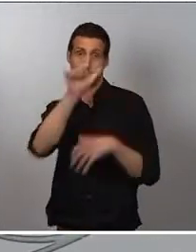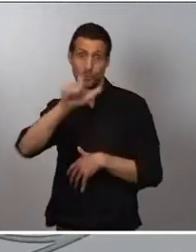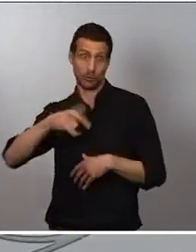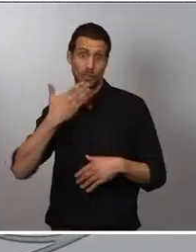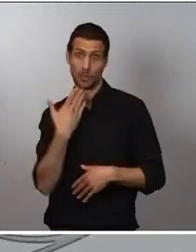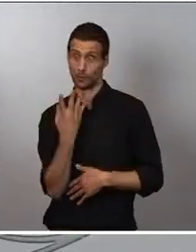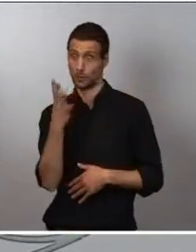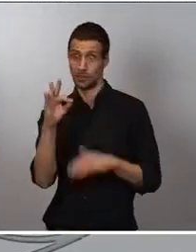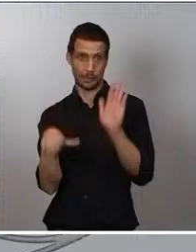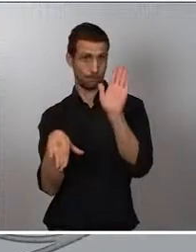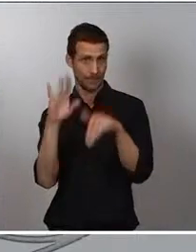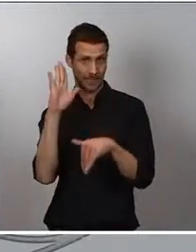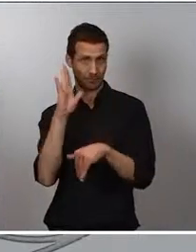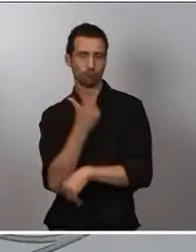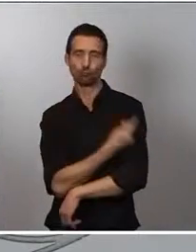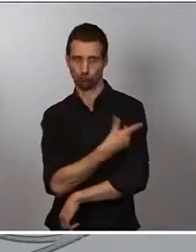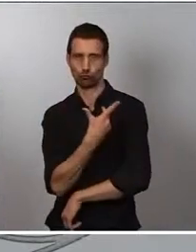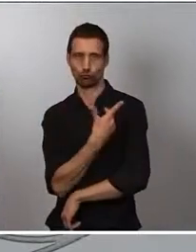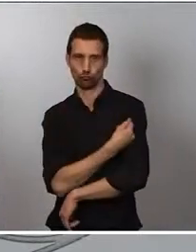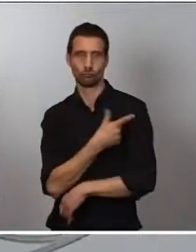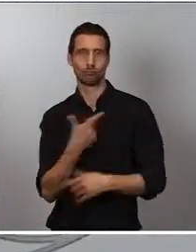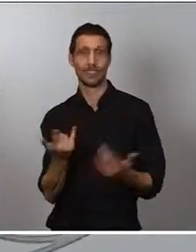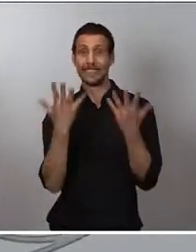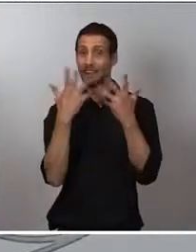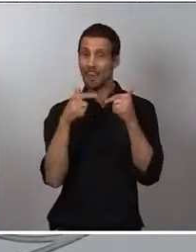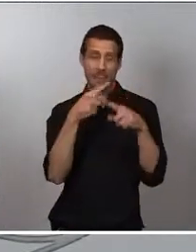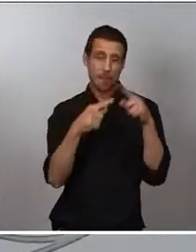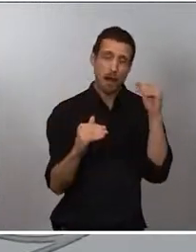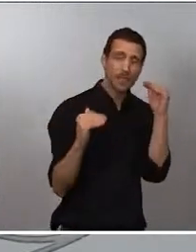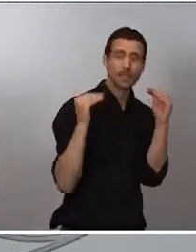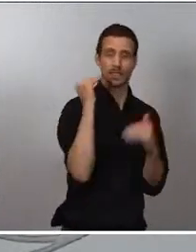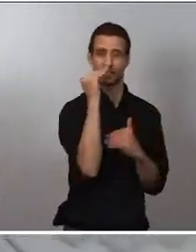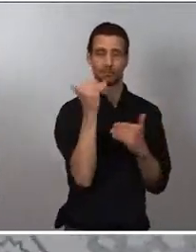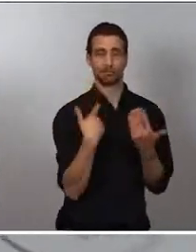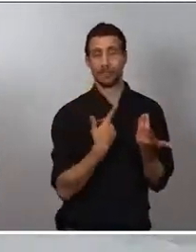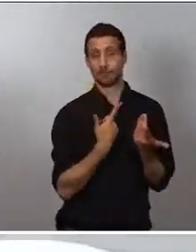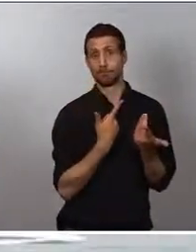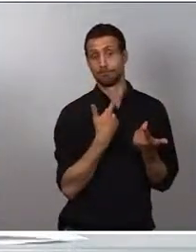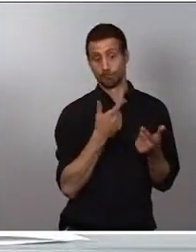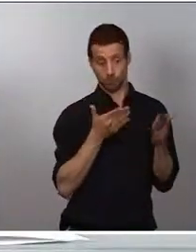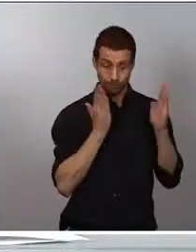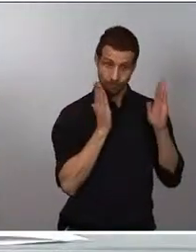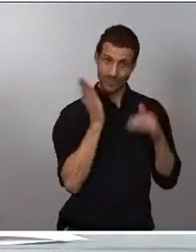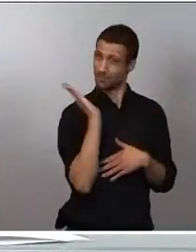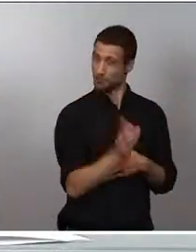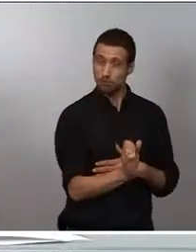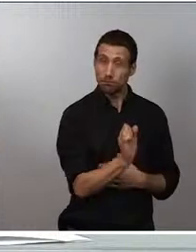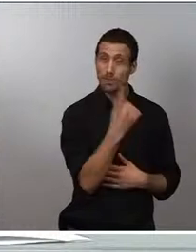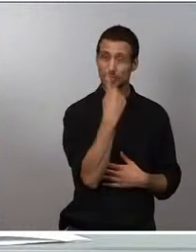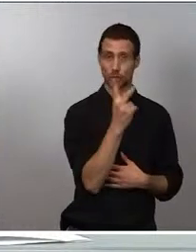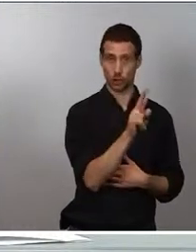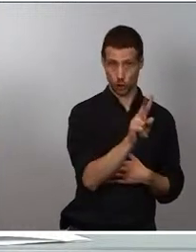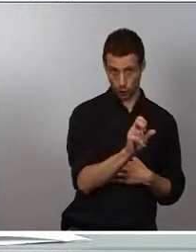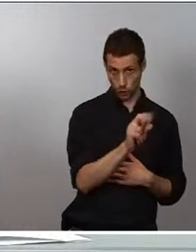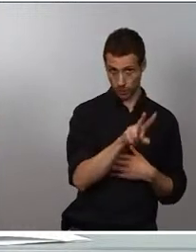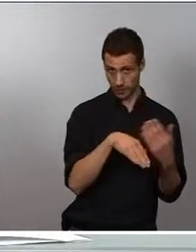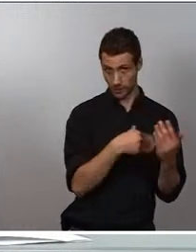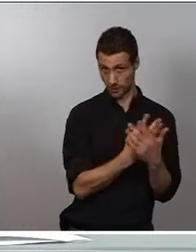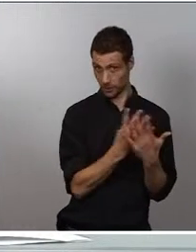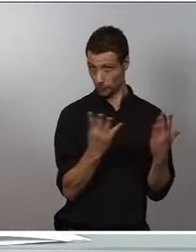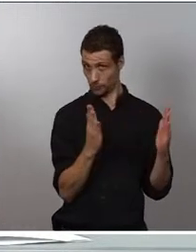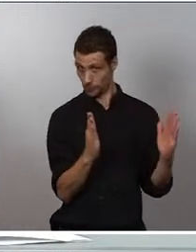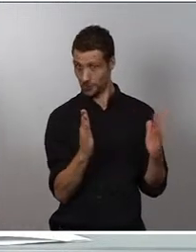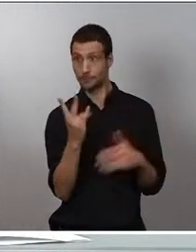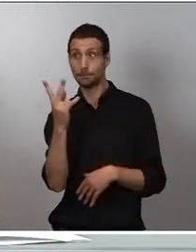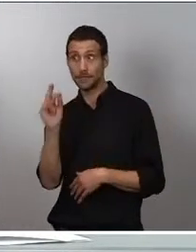Las incidencias más altas siguen estando en las cohortes de edad entre 2 y 19 años y también entre 20 y 29 años,